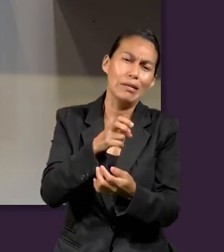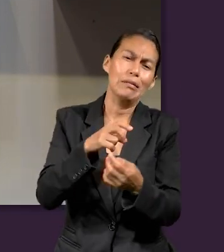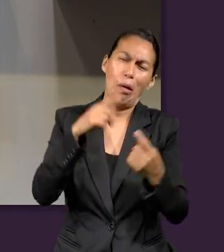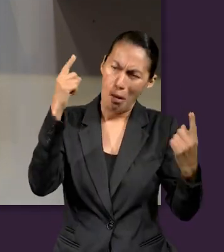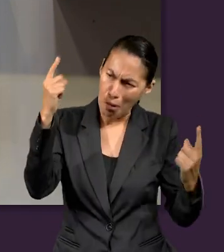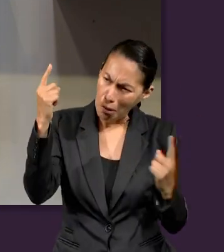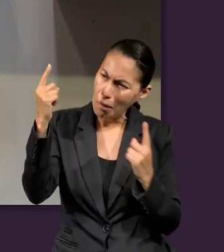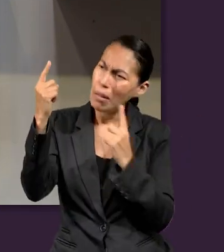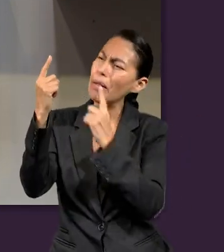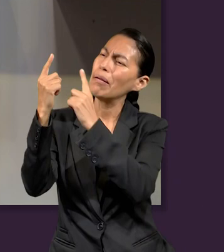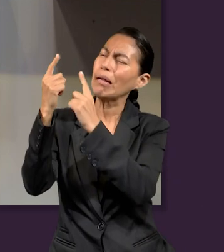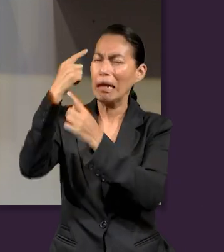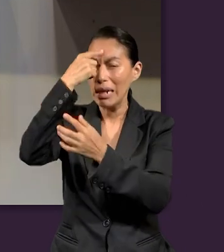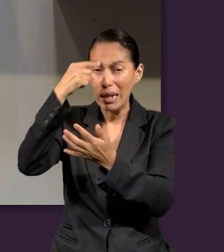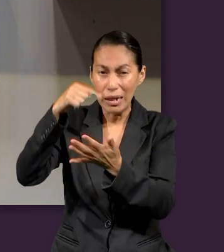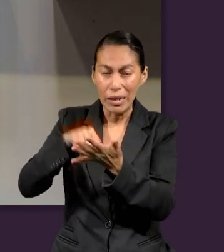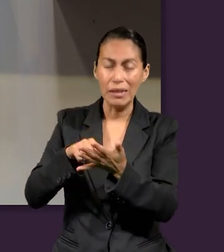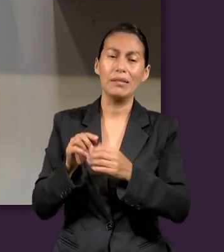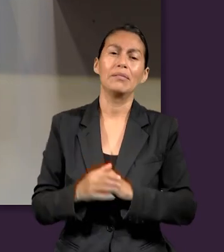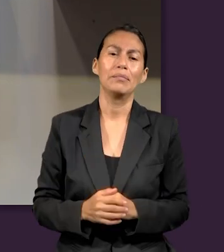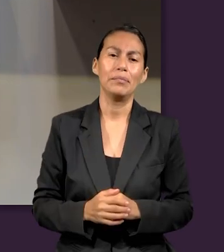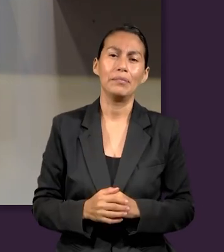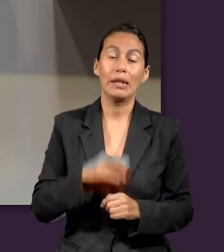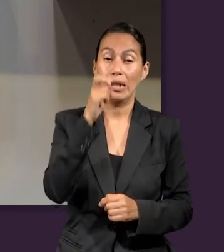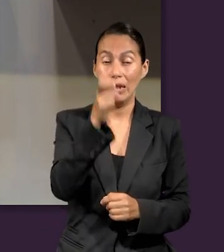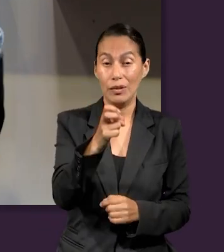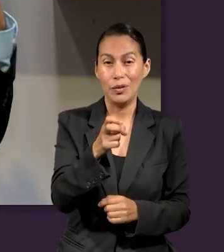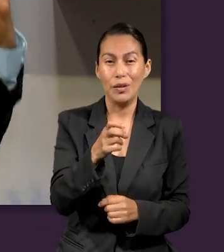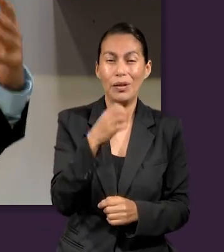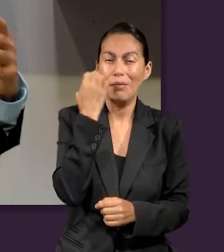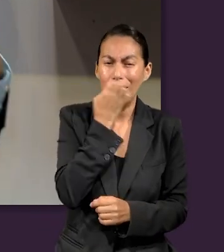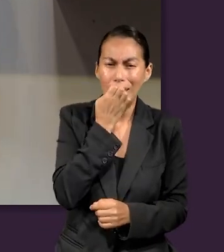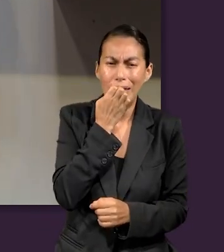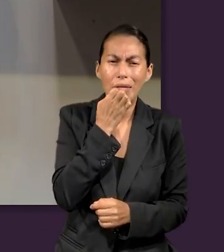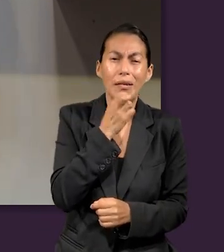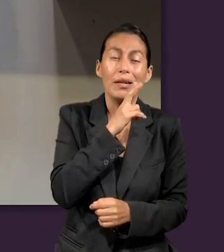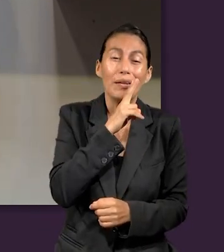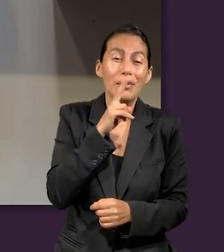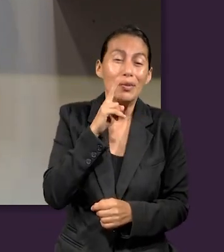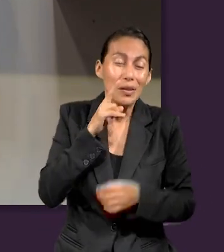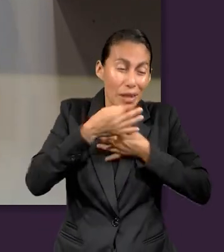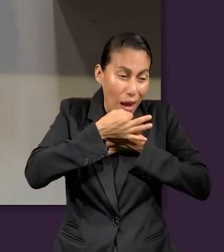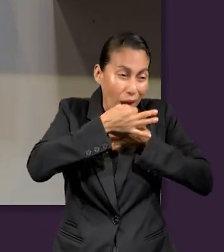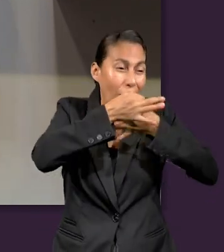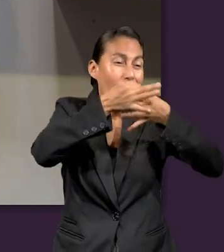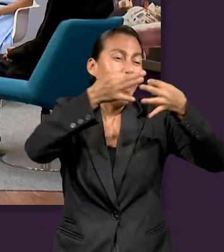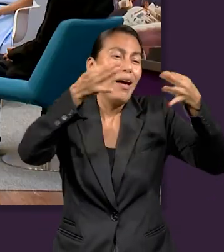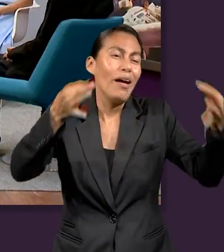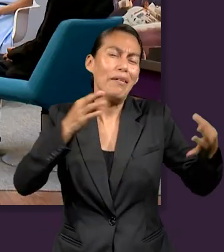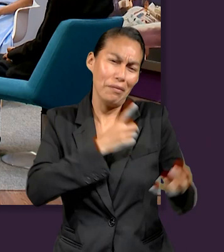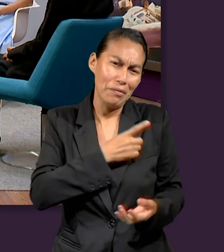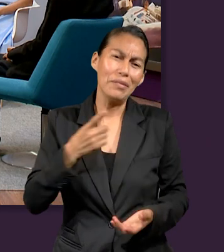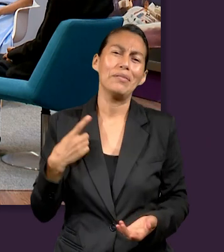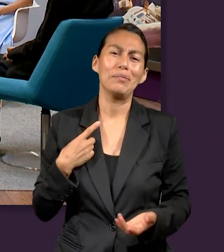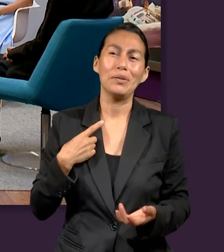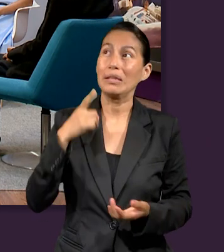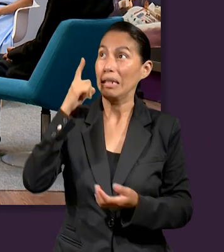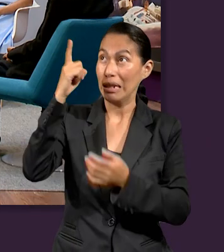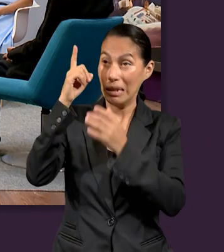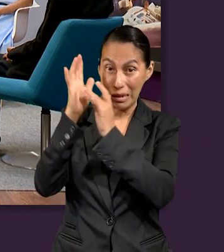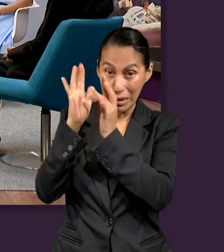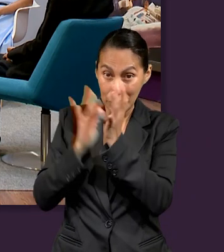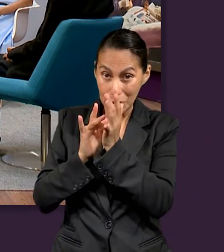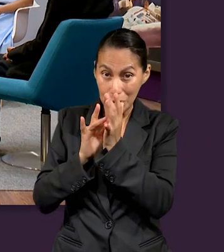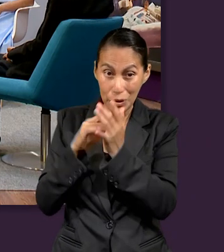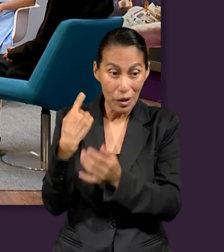Por eso es lo que dijimos en el primer segmento. El evangelio es eso. Es la gran noticia que le debemos dar a todo el mundo. Que Jesús es